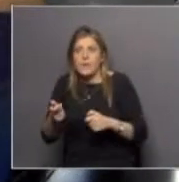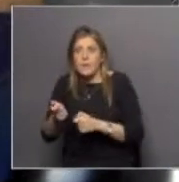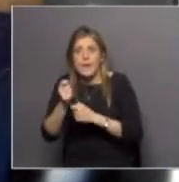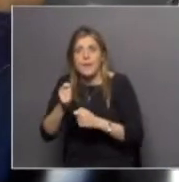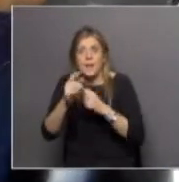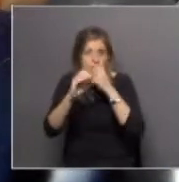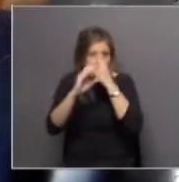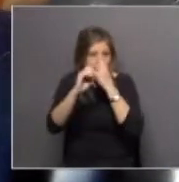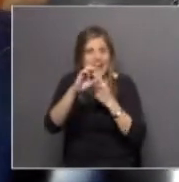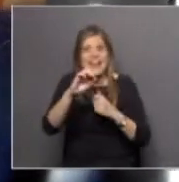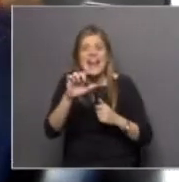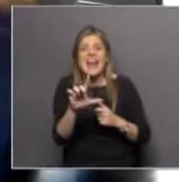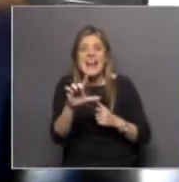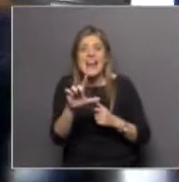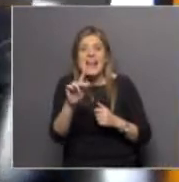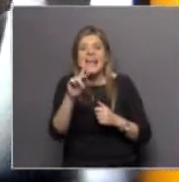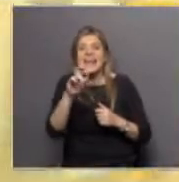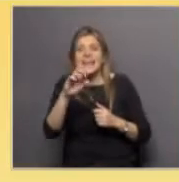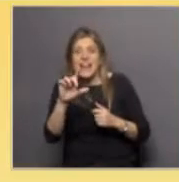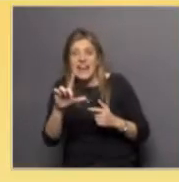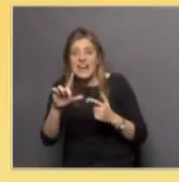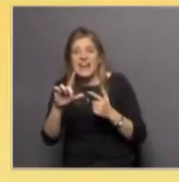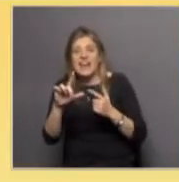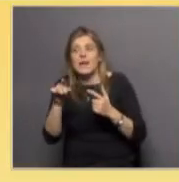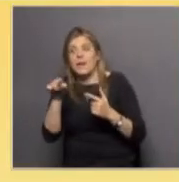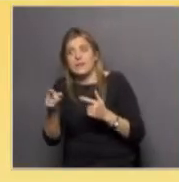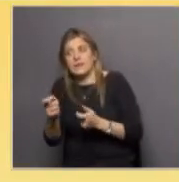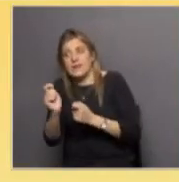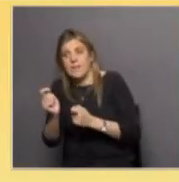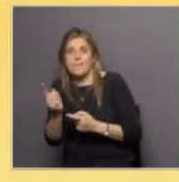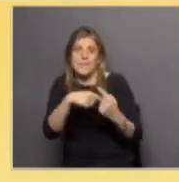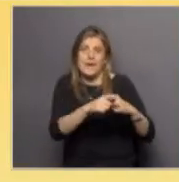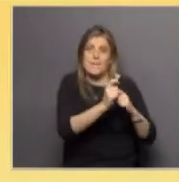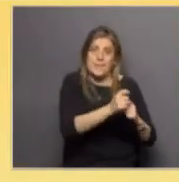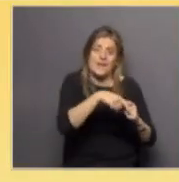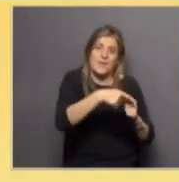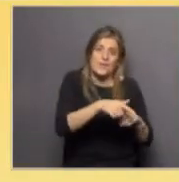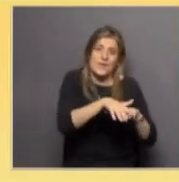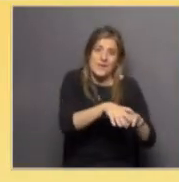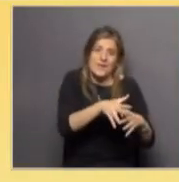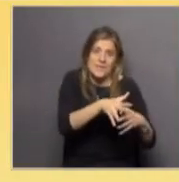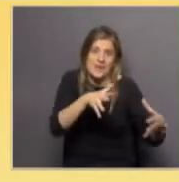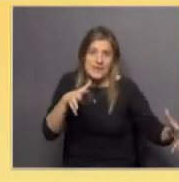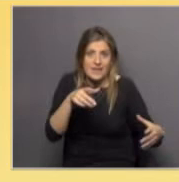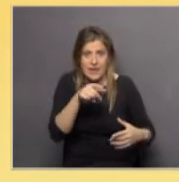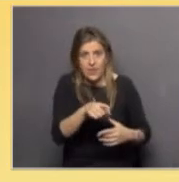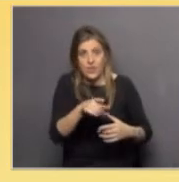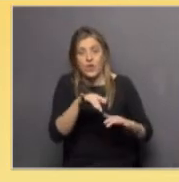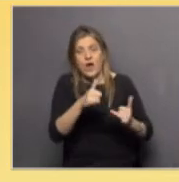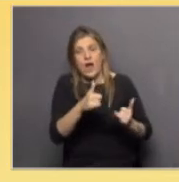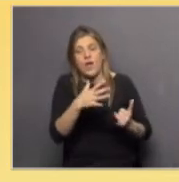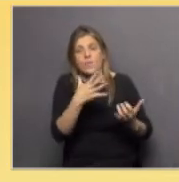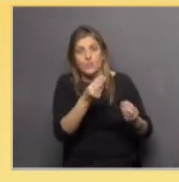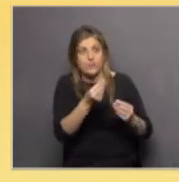krill, que a su vez es sustento para otros recursos pesqueros, muchos de los cuales están muy explotados